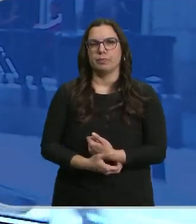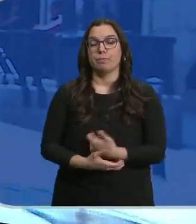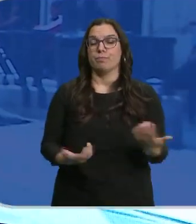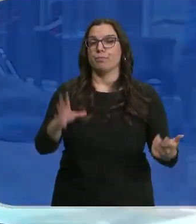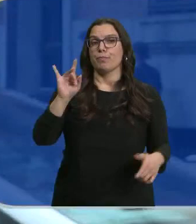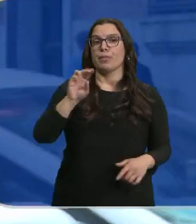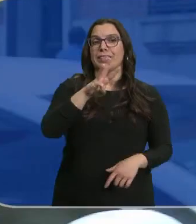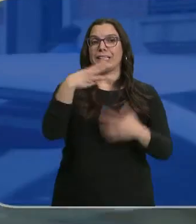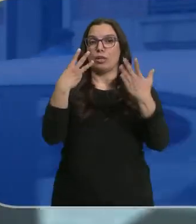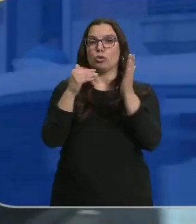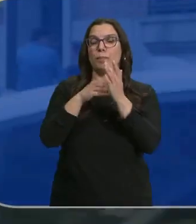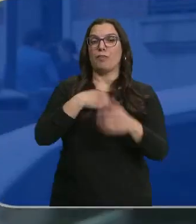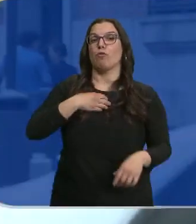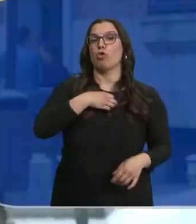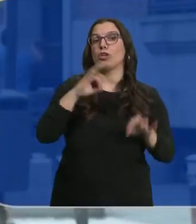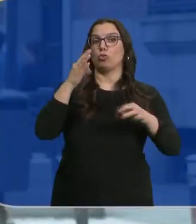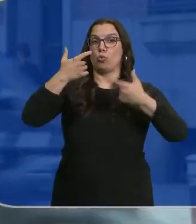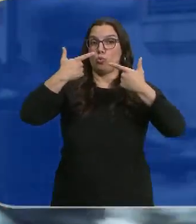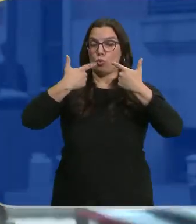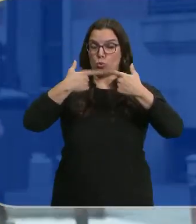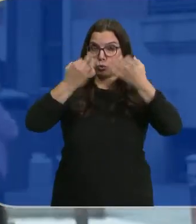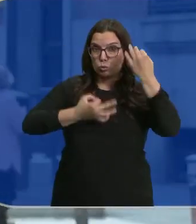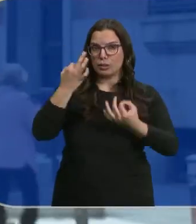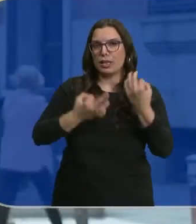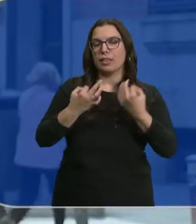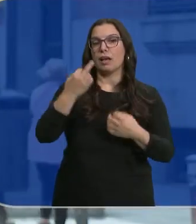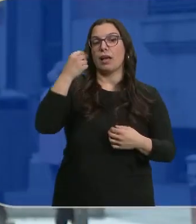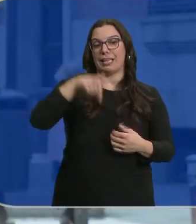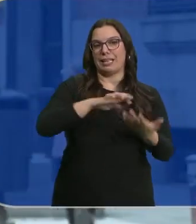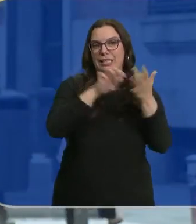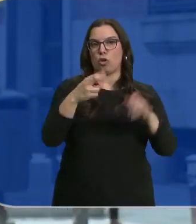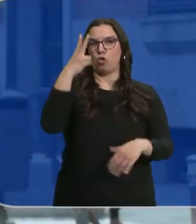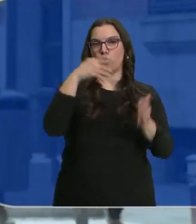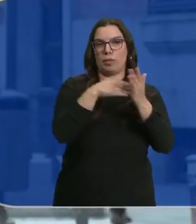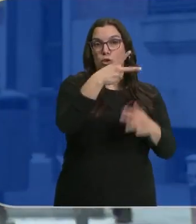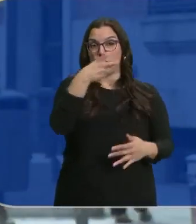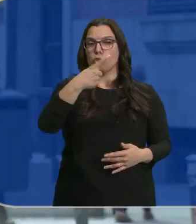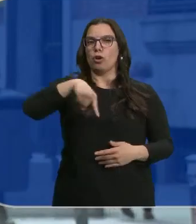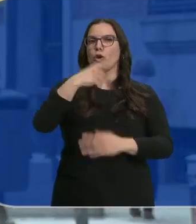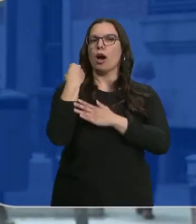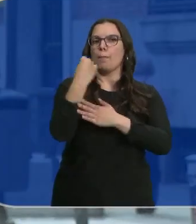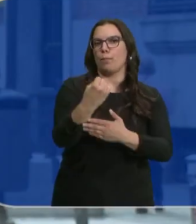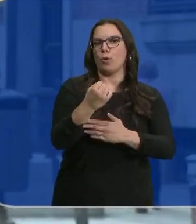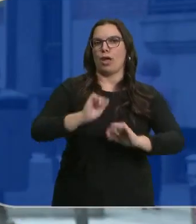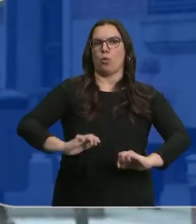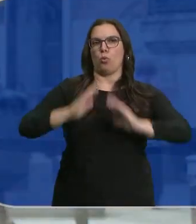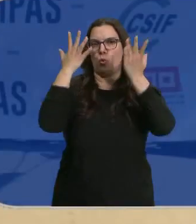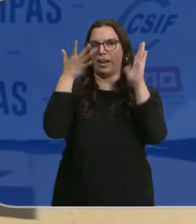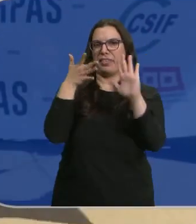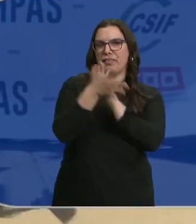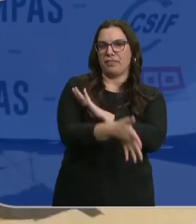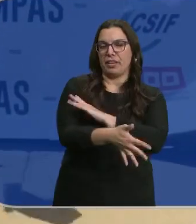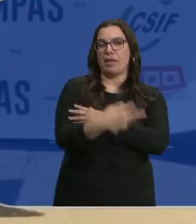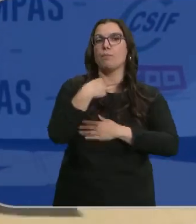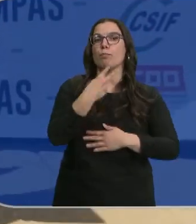Sí, 38.000 funcionarios de justicia, 2.200 en Castilla y León están secundando esta huelga indefinida según